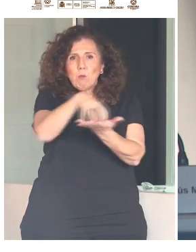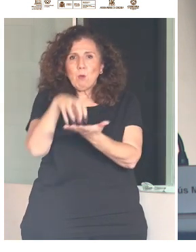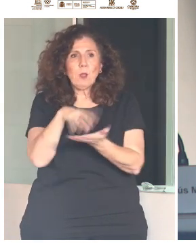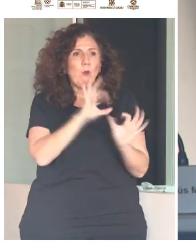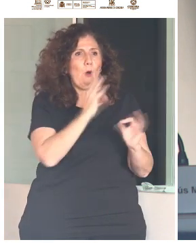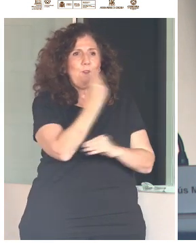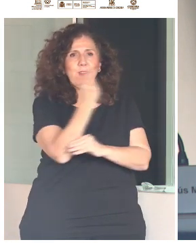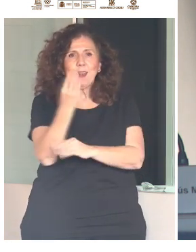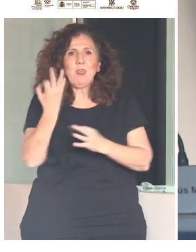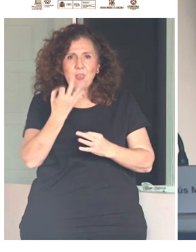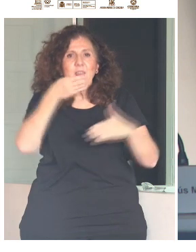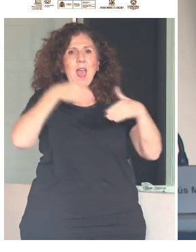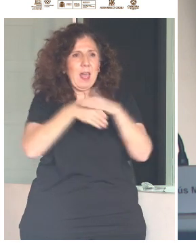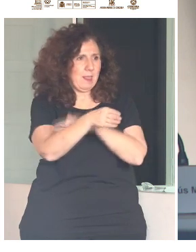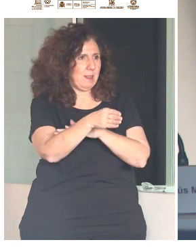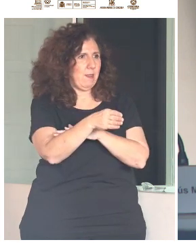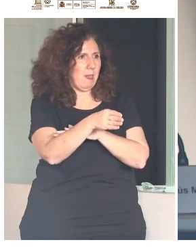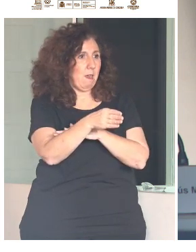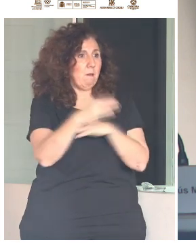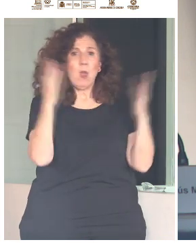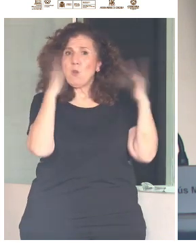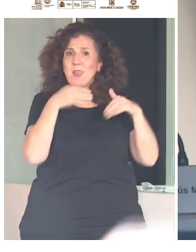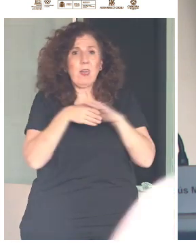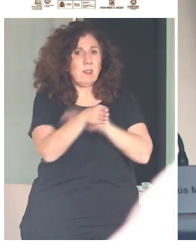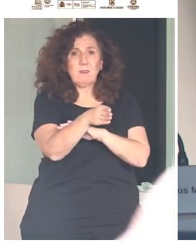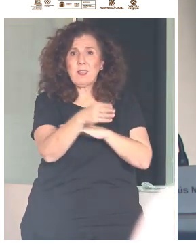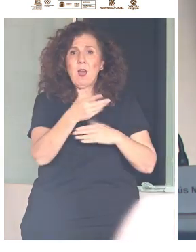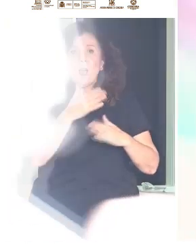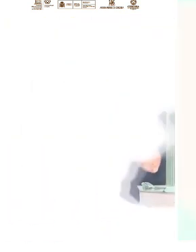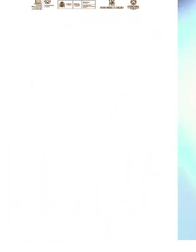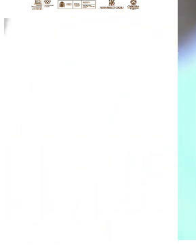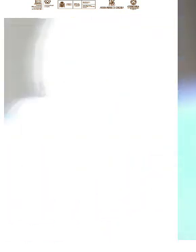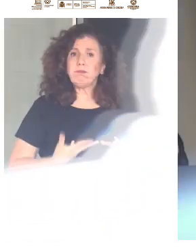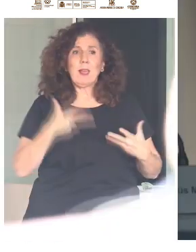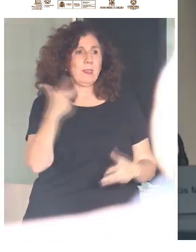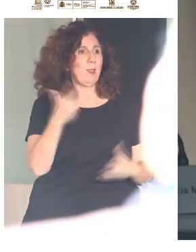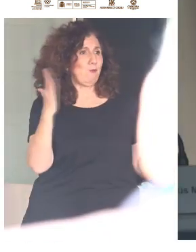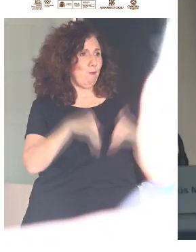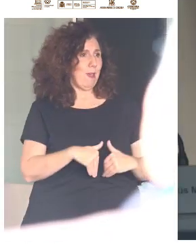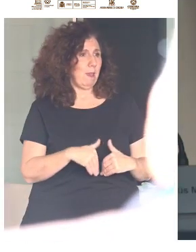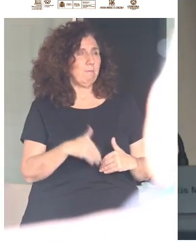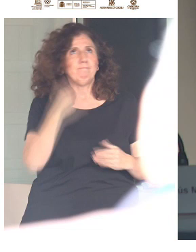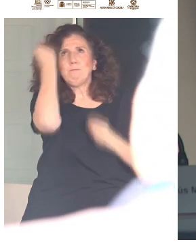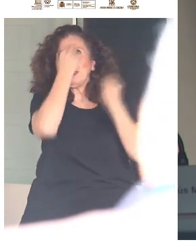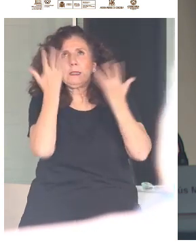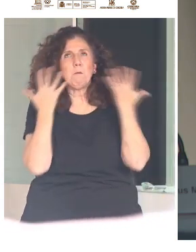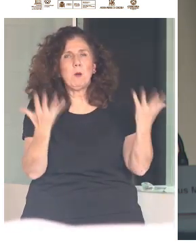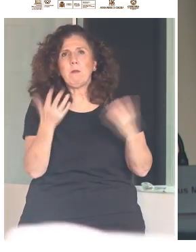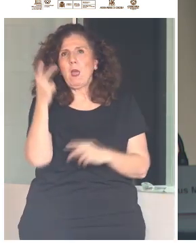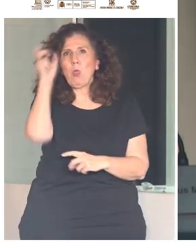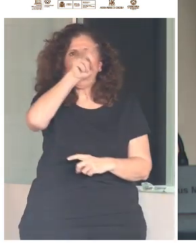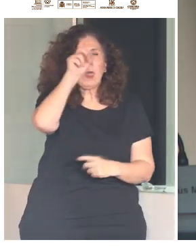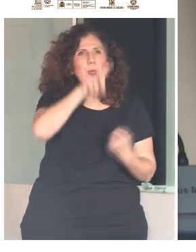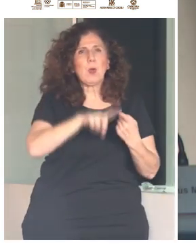Porque sin accesibilidad no hay satisfacción del derecho. Pensemos en la educación, pensemos en la sanidad,